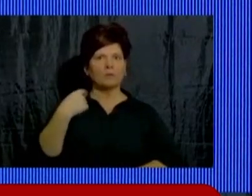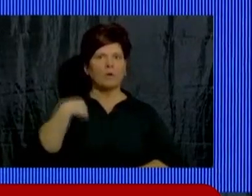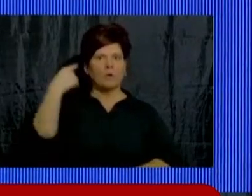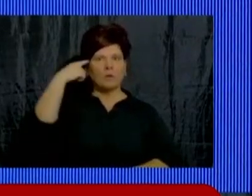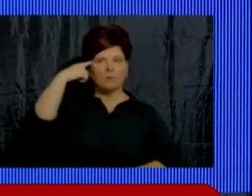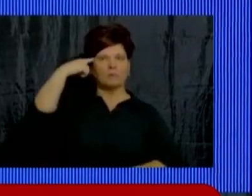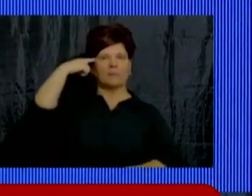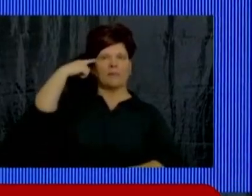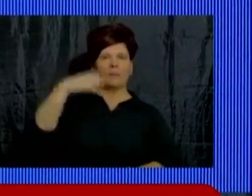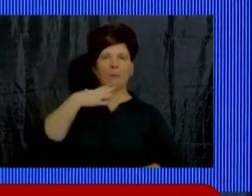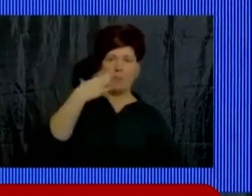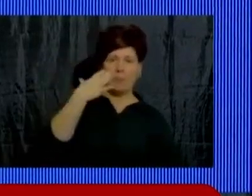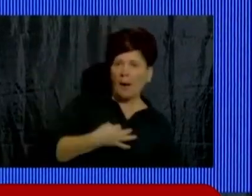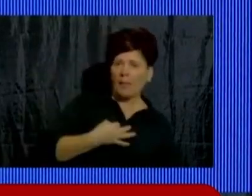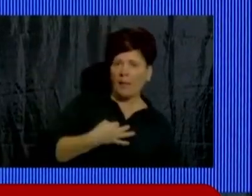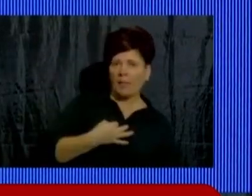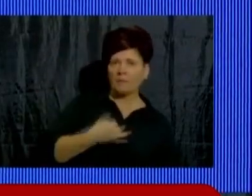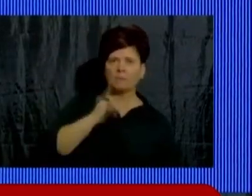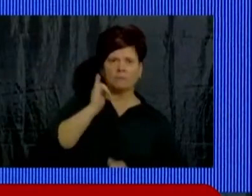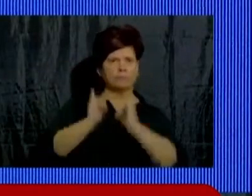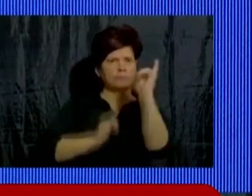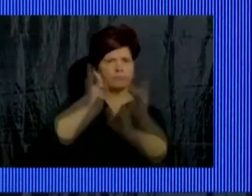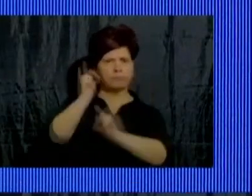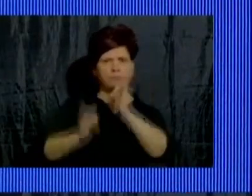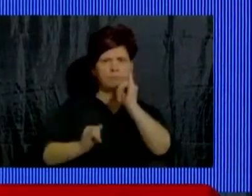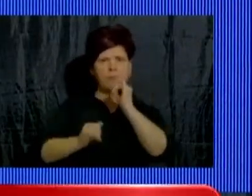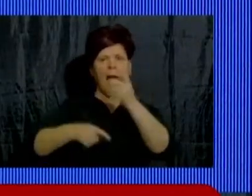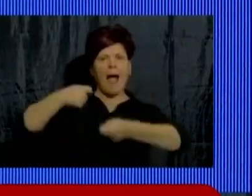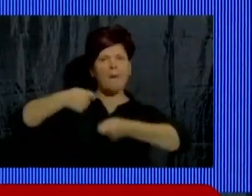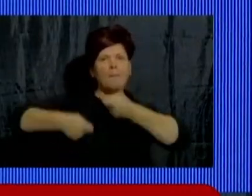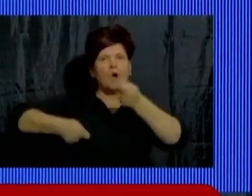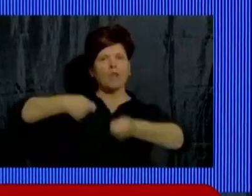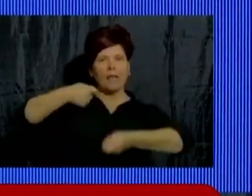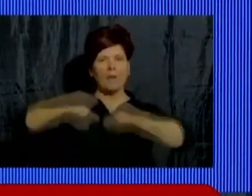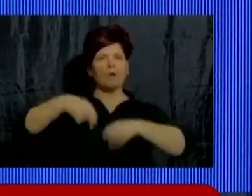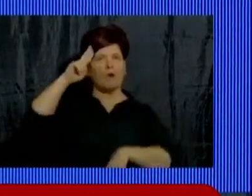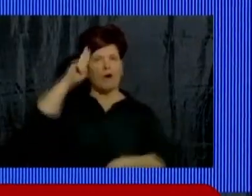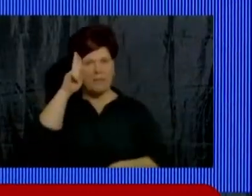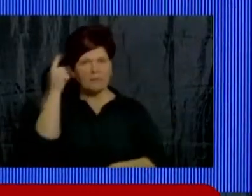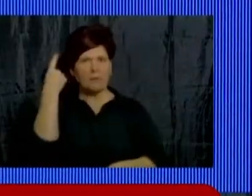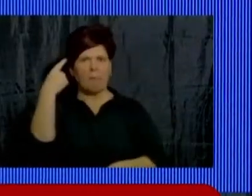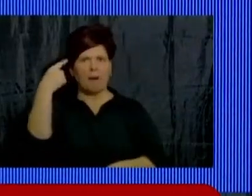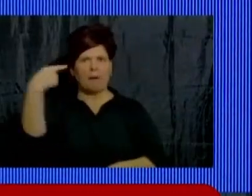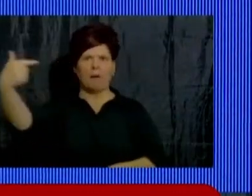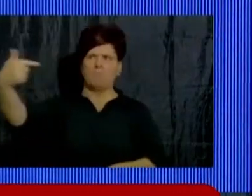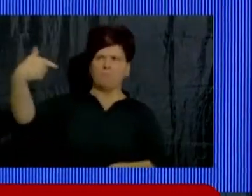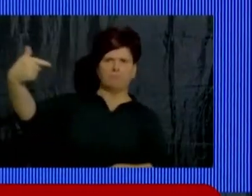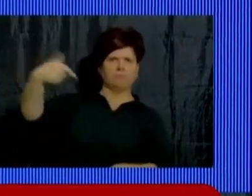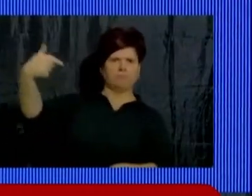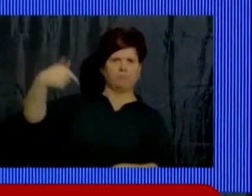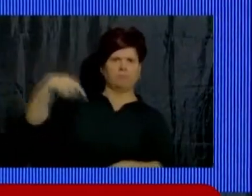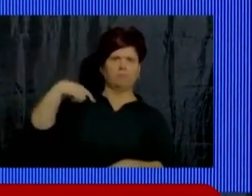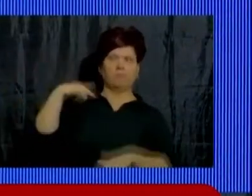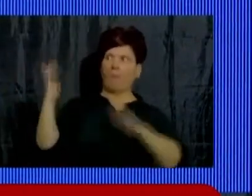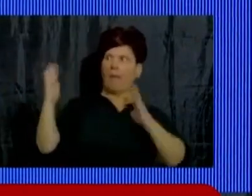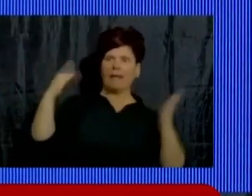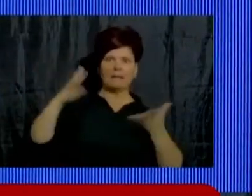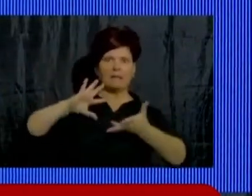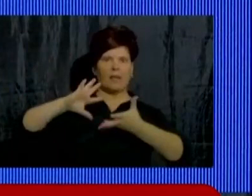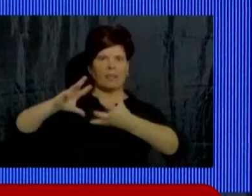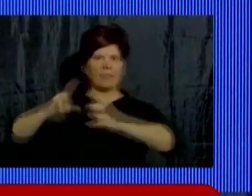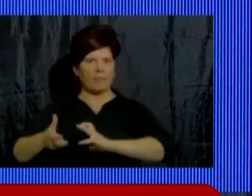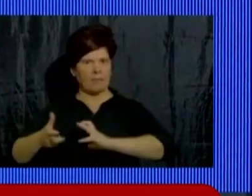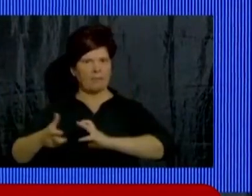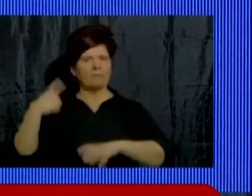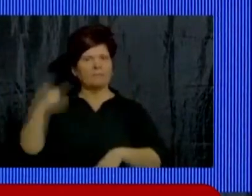y verdades. Aportamos visiones con respeto, pero recibimos ataques que afectan a nuestros vecinos. No hacemos